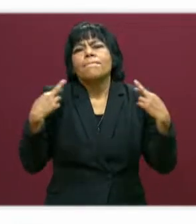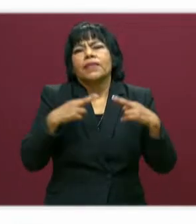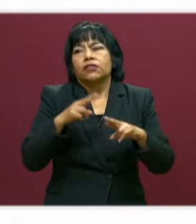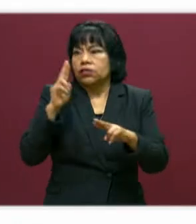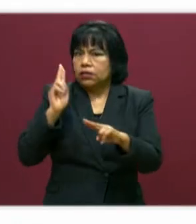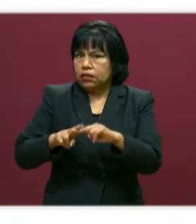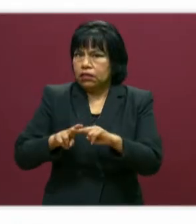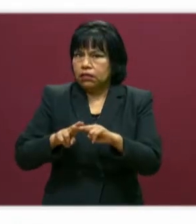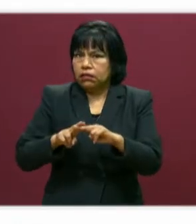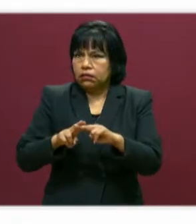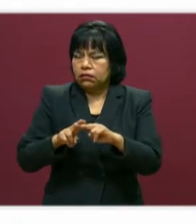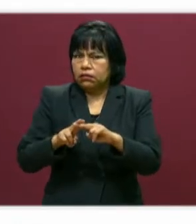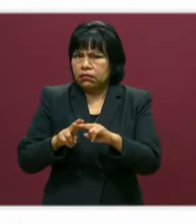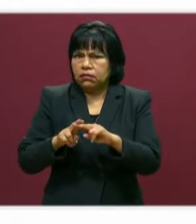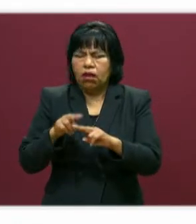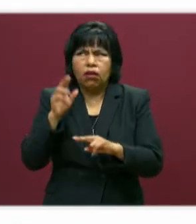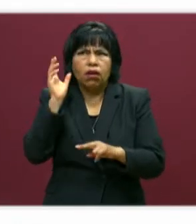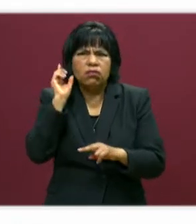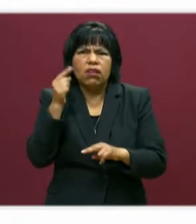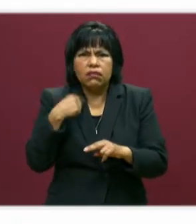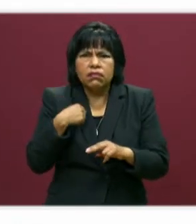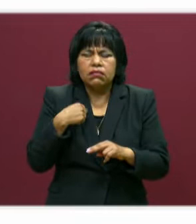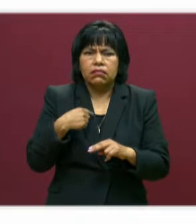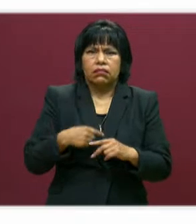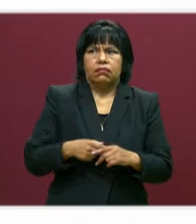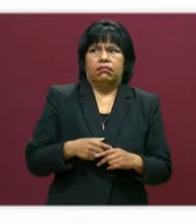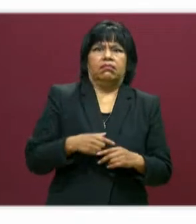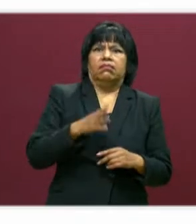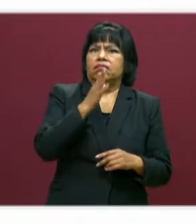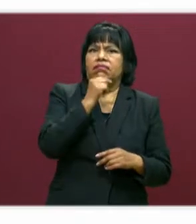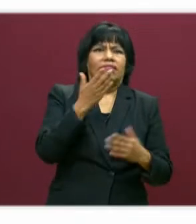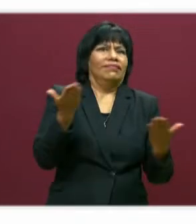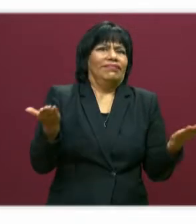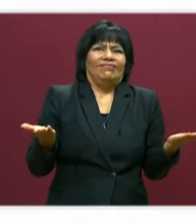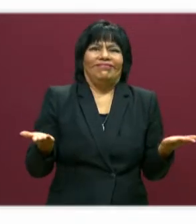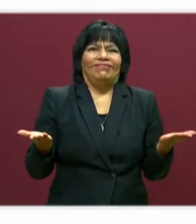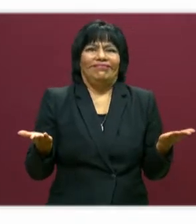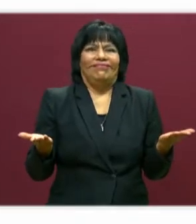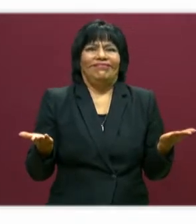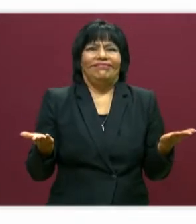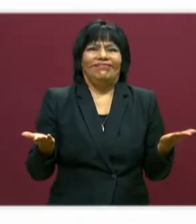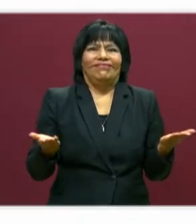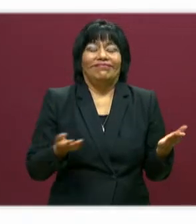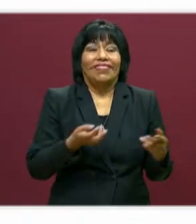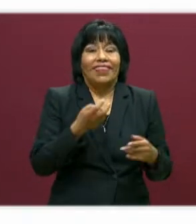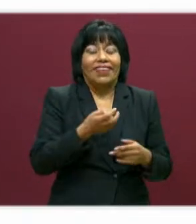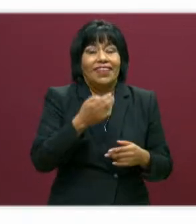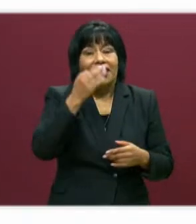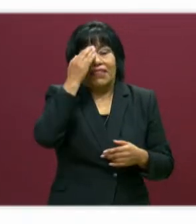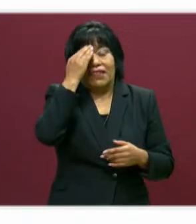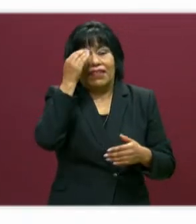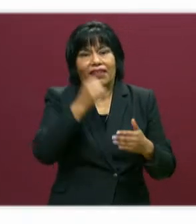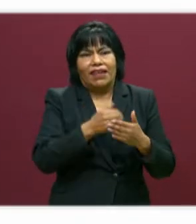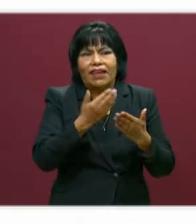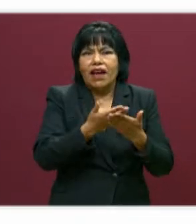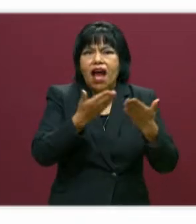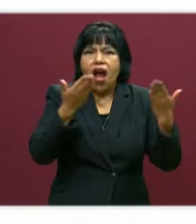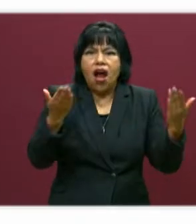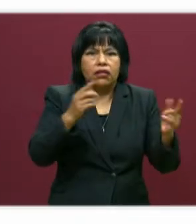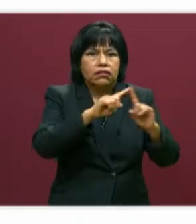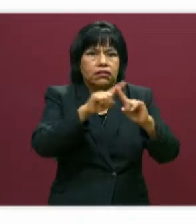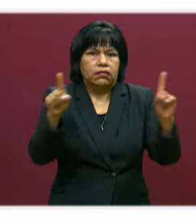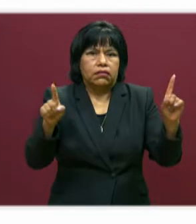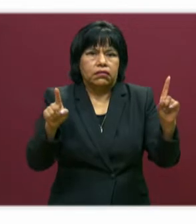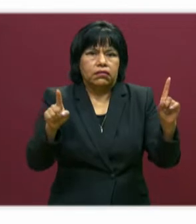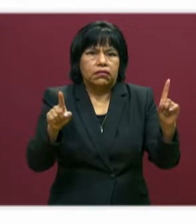siéntate y escucha? No, ya no se Entonces, ya no se puede. Exactamente es la reflexión que tenemos que hacer. Que ya no